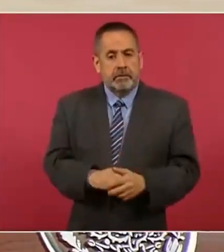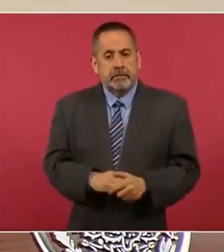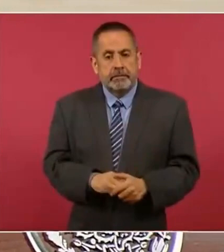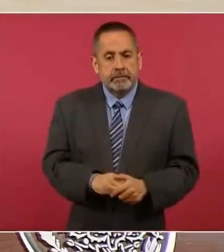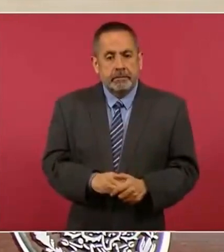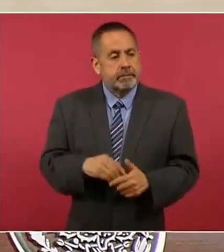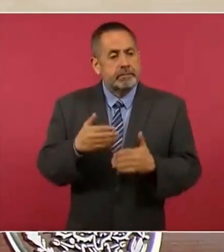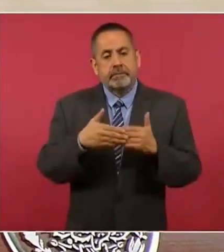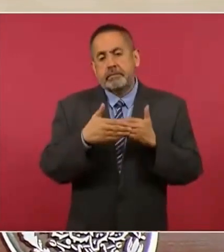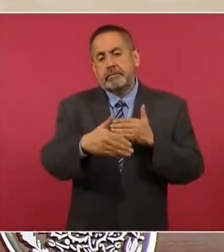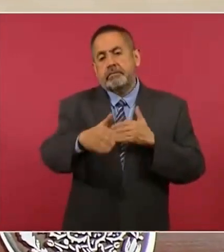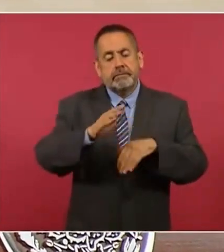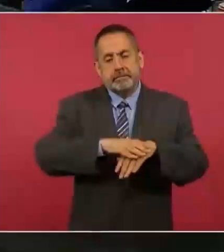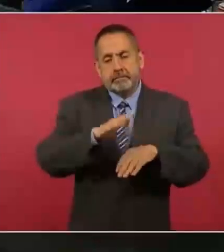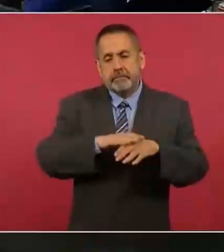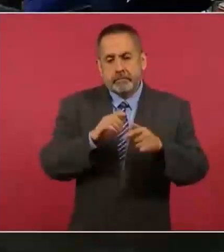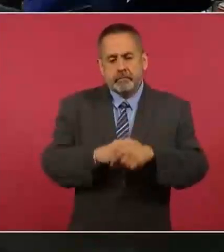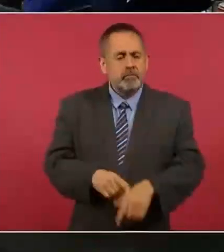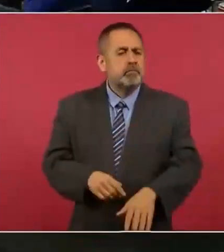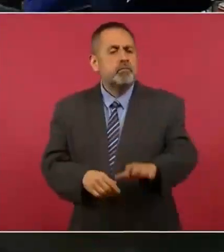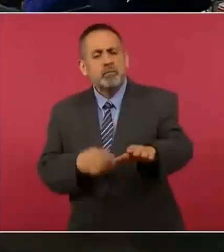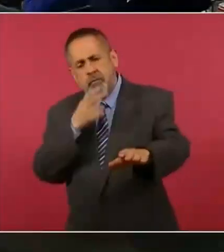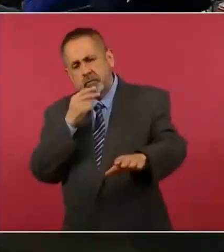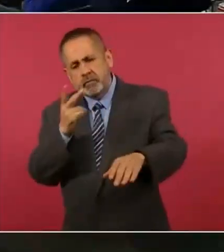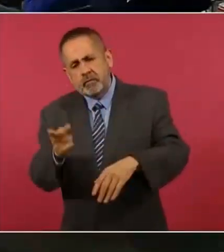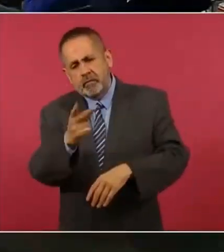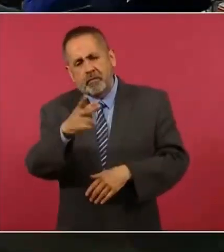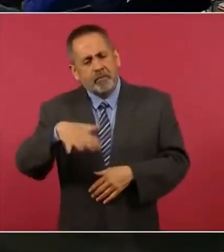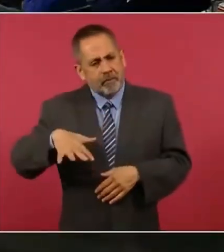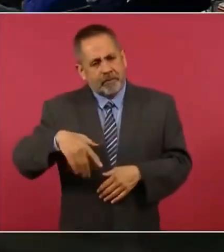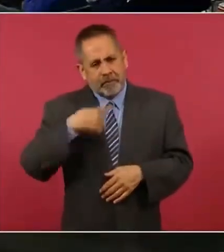van a salir más cosas. Y sobre lo que le preguntaba, presidente, de este...